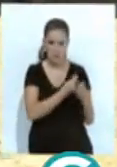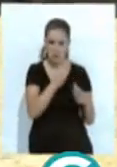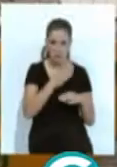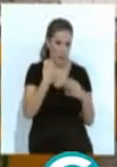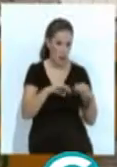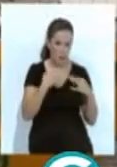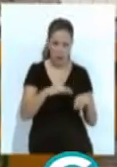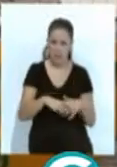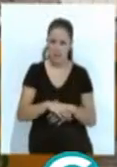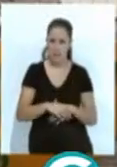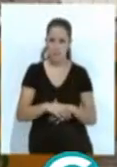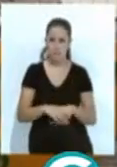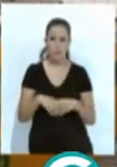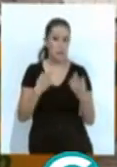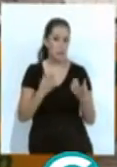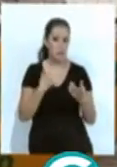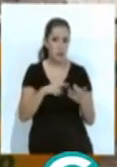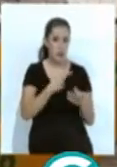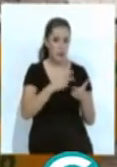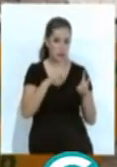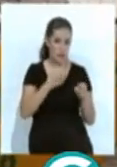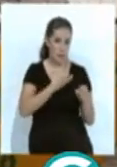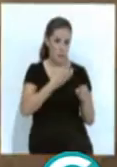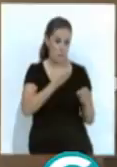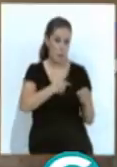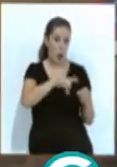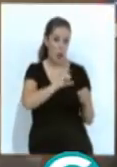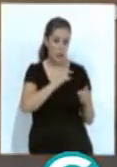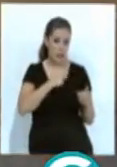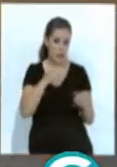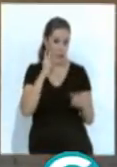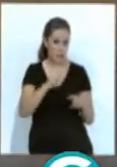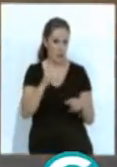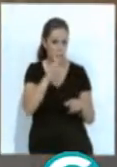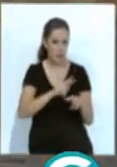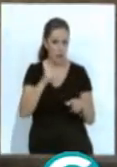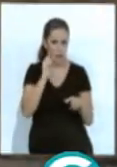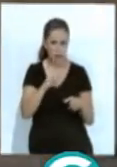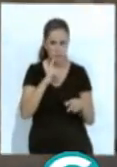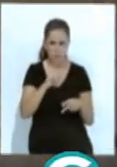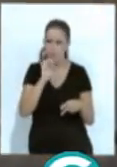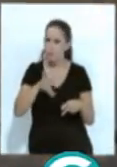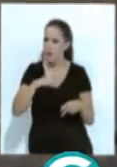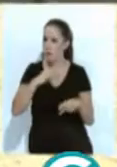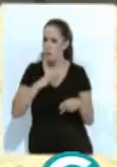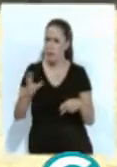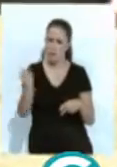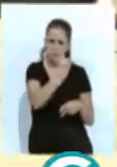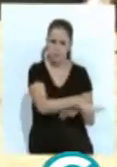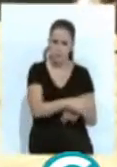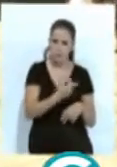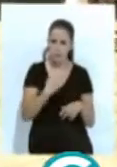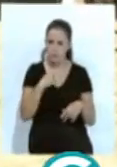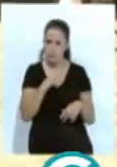muy normales. El caso ya está puesto en manos de la Policía Nacional que investiga quién ha podido echar los candelabros en la escombrera. El